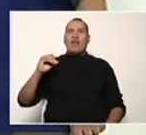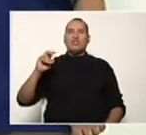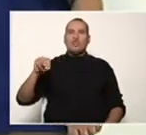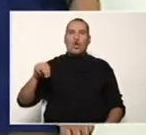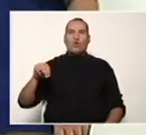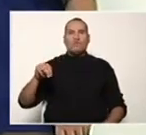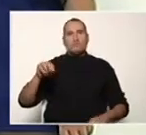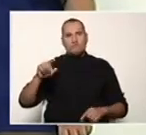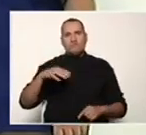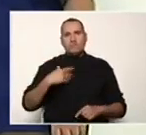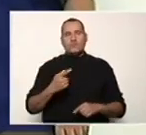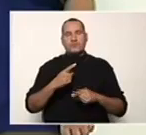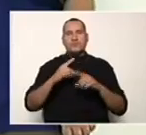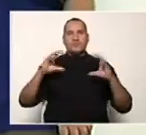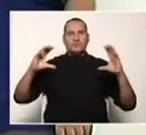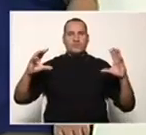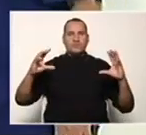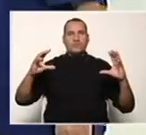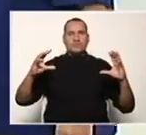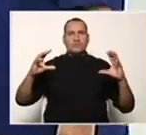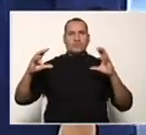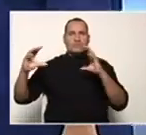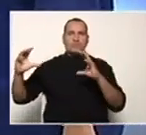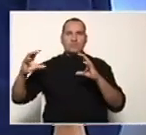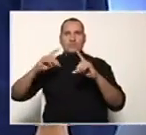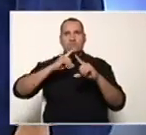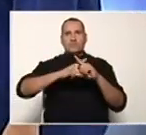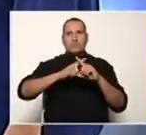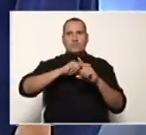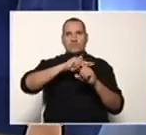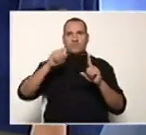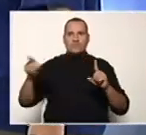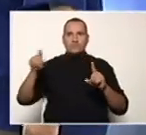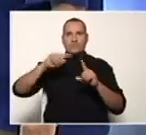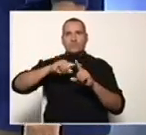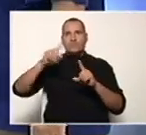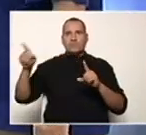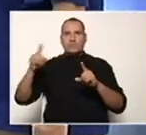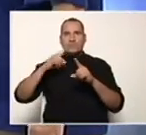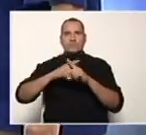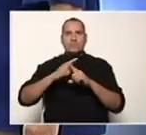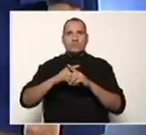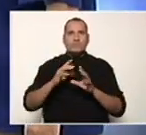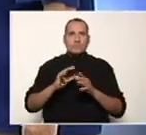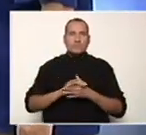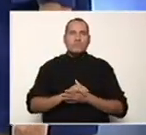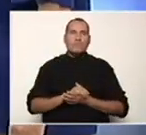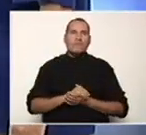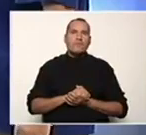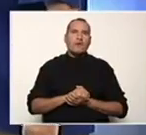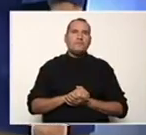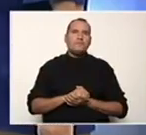es binomio, que son diferencias de cuadrados. Ahora vamos a ver otro